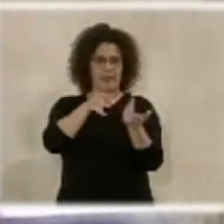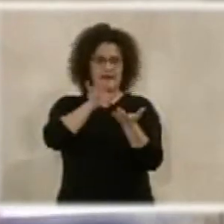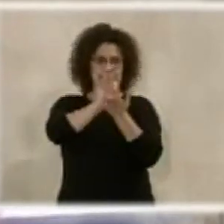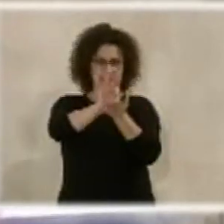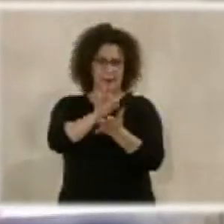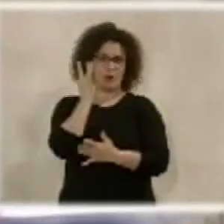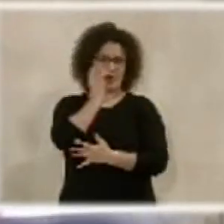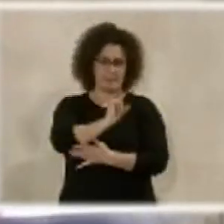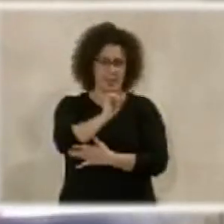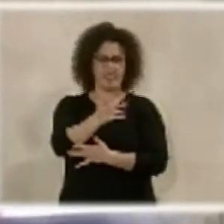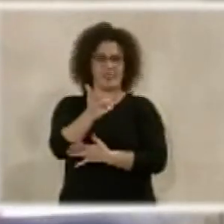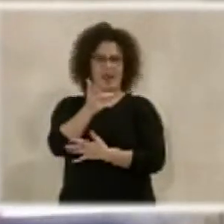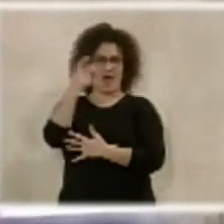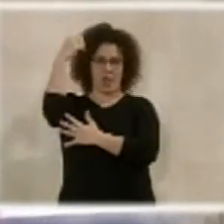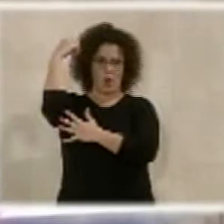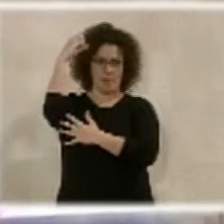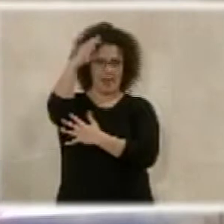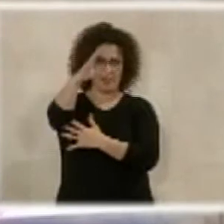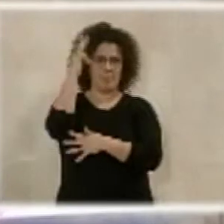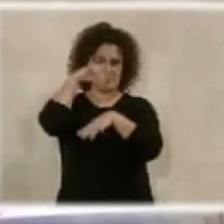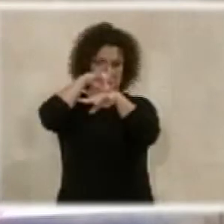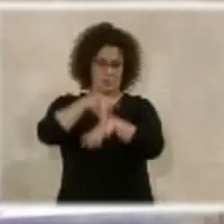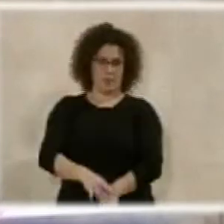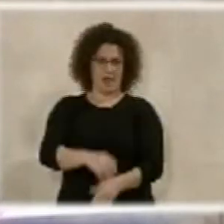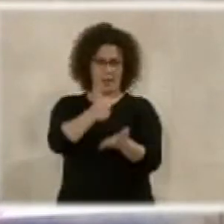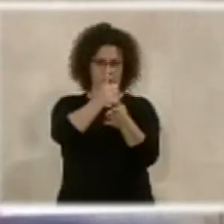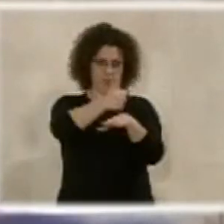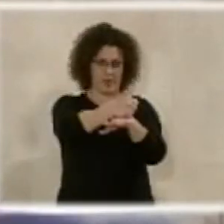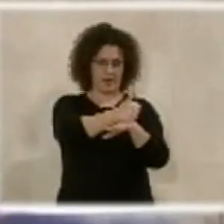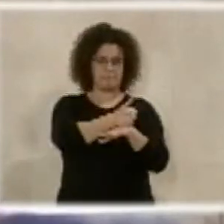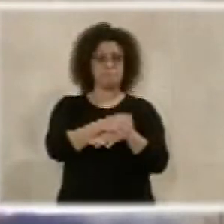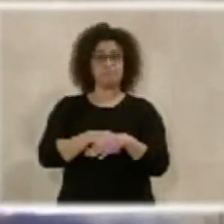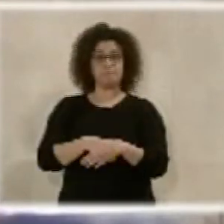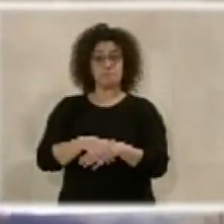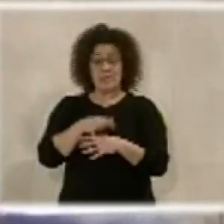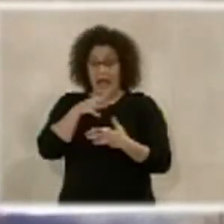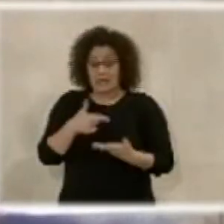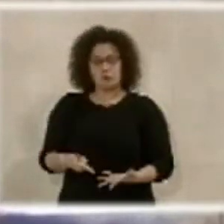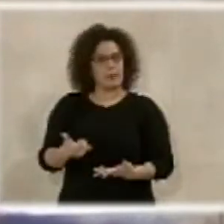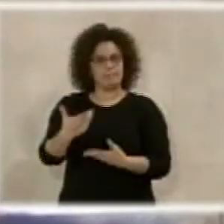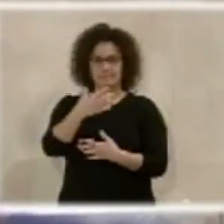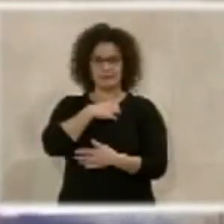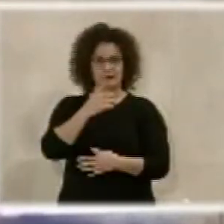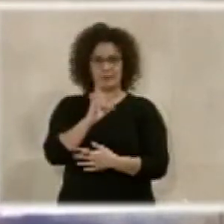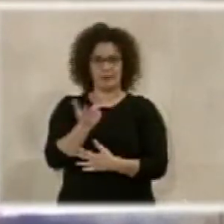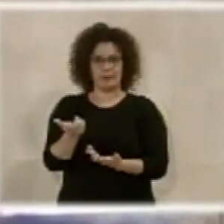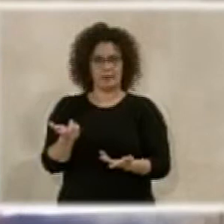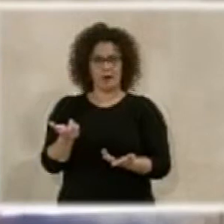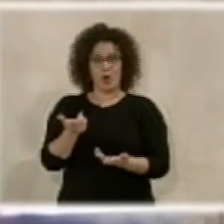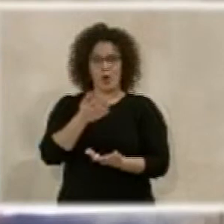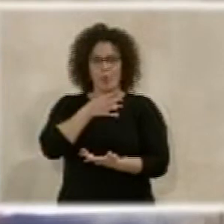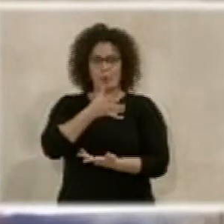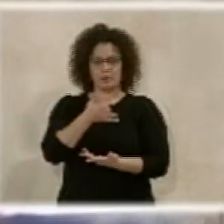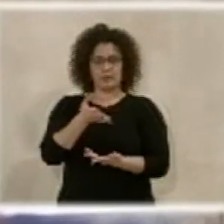limpieza, de la iluminación y la seguridad ciudadana. Esto en la actualidad no es posible porque el